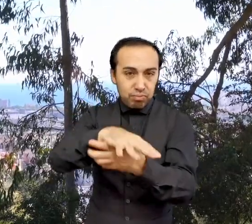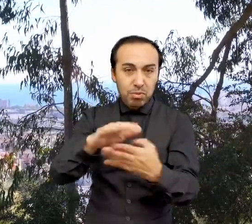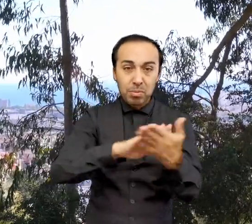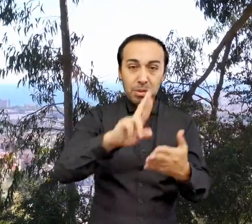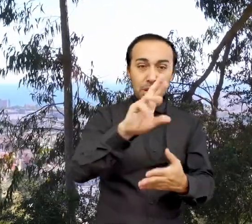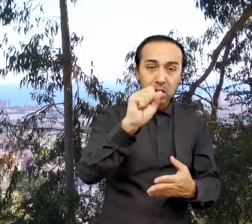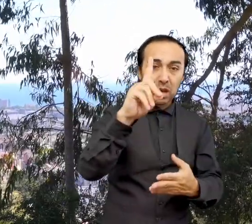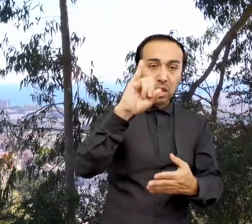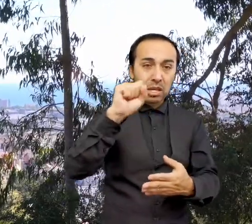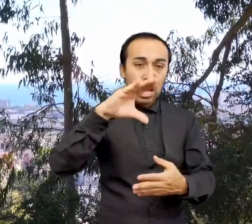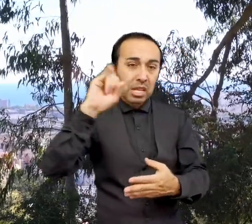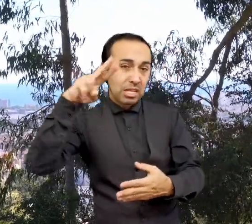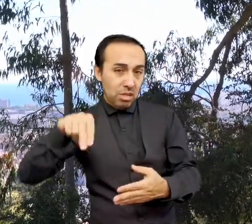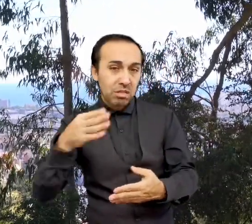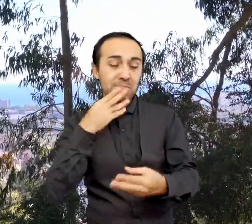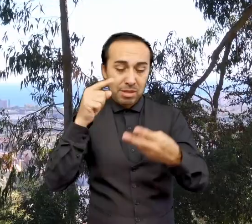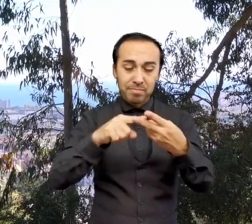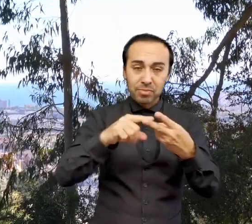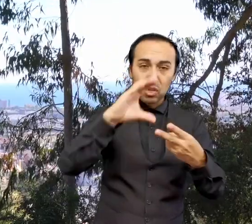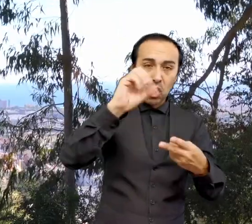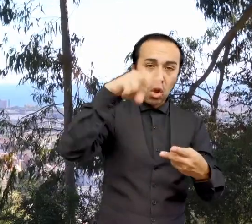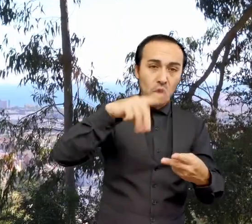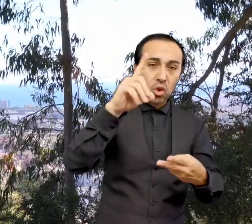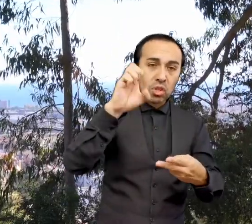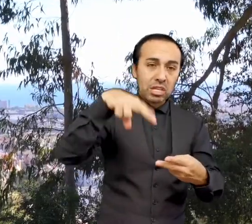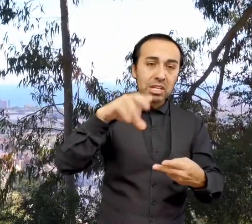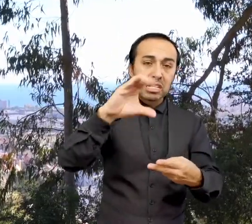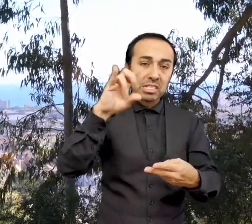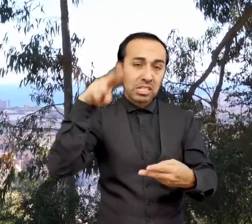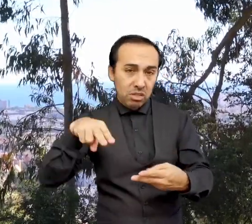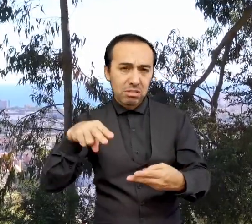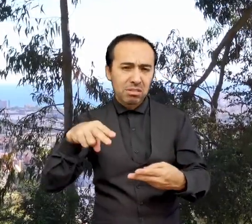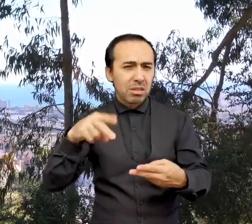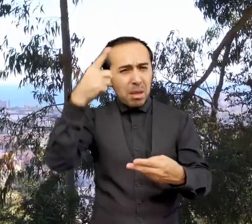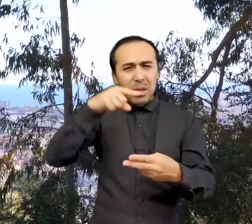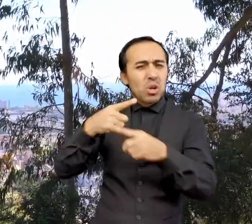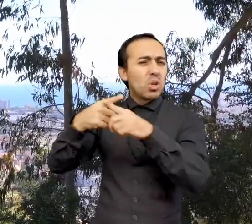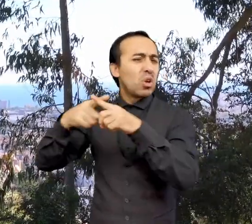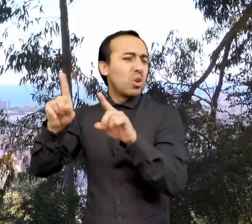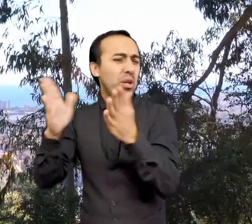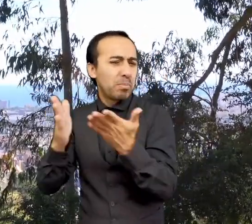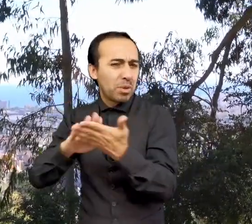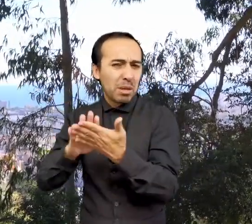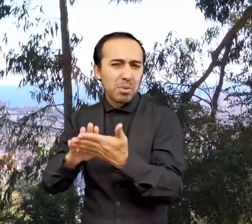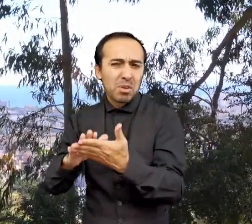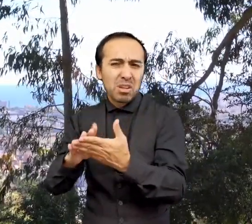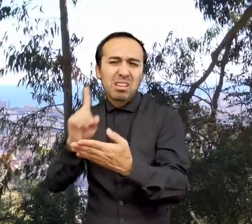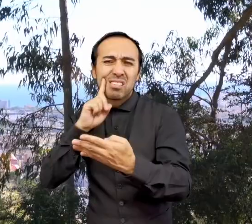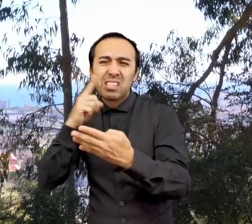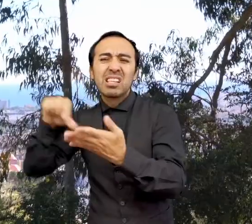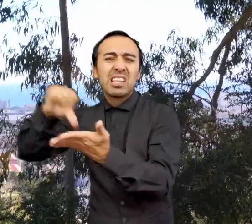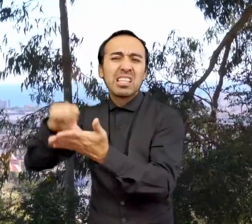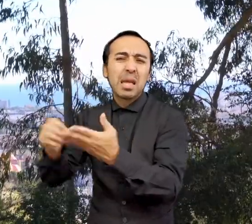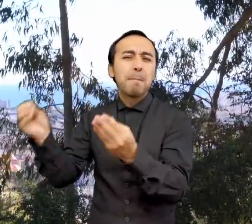radiación y convección. ¿Y qué ocurre con las otras propiedades de las estrellas, como la composición química, por ejemplo?